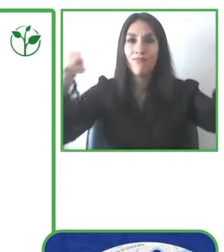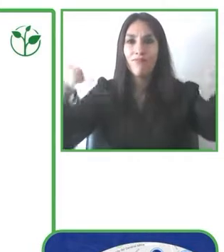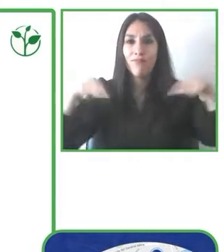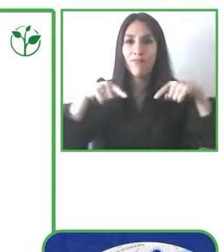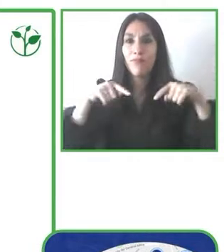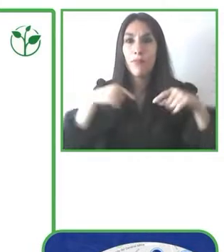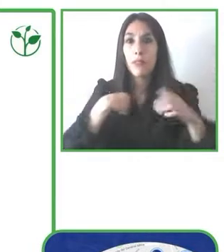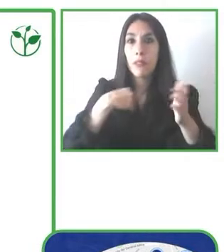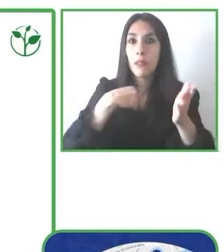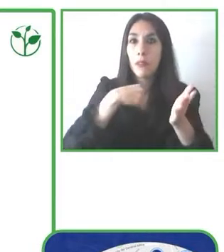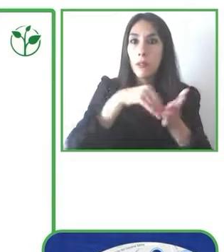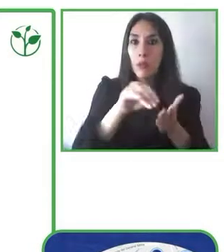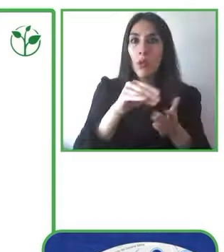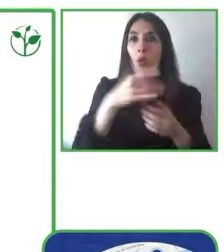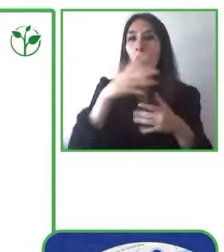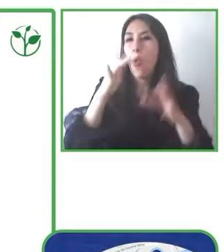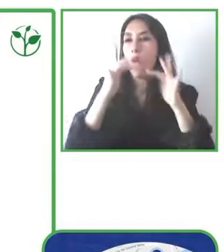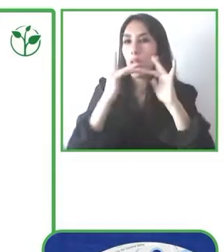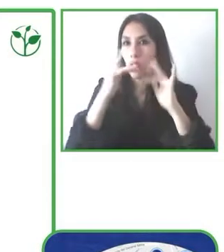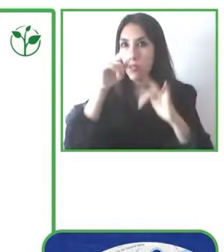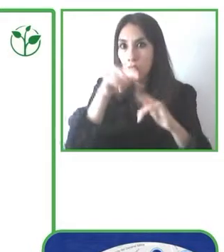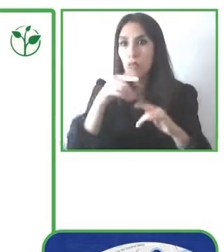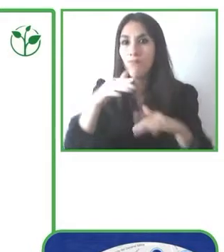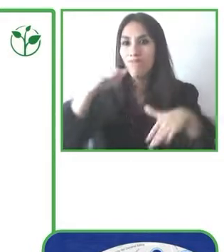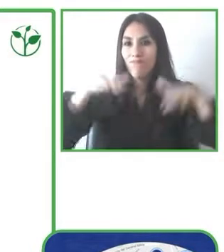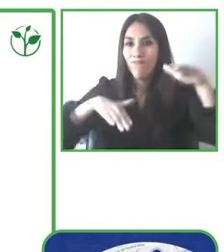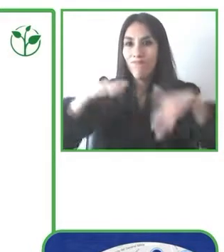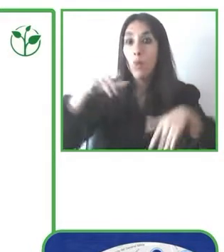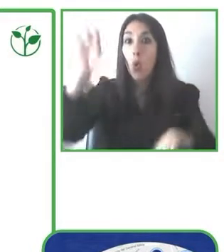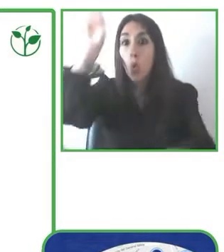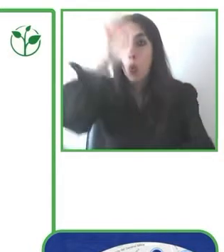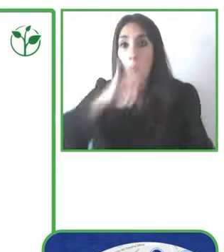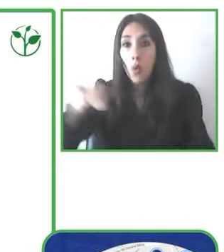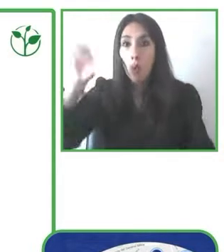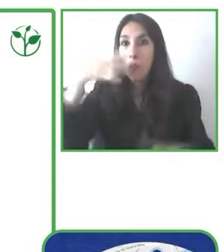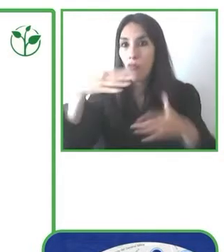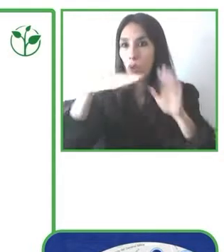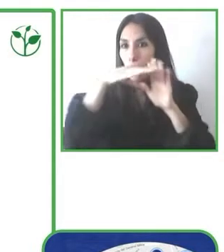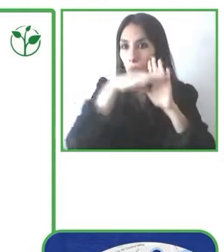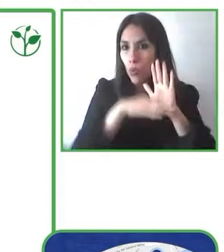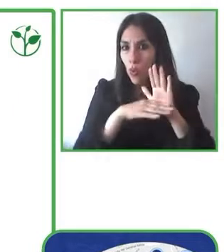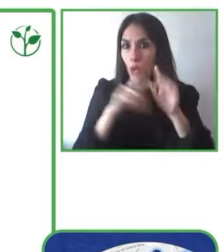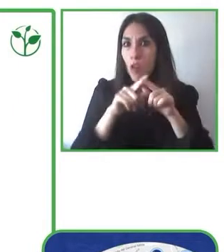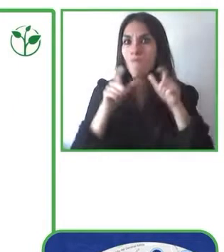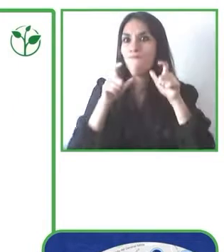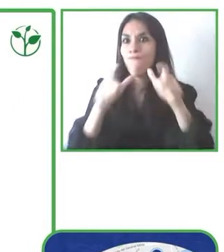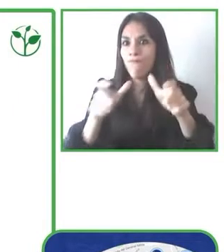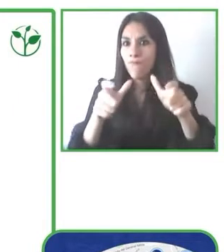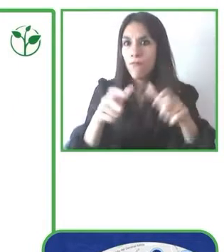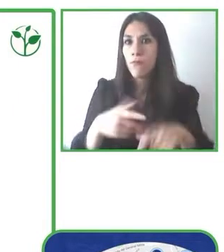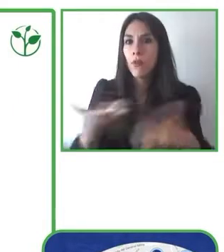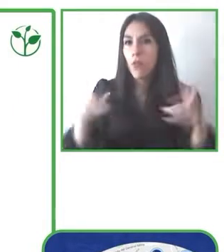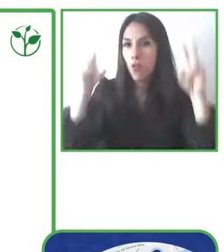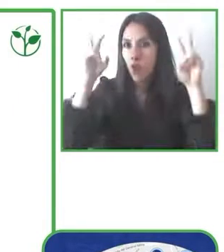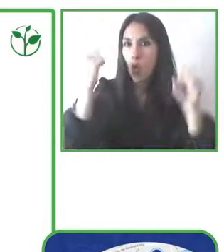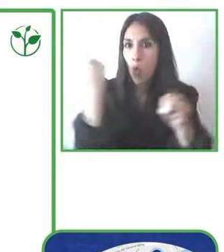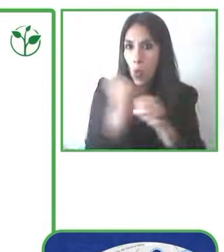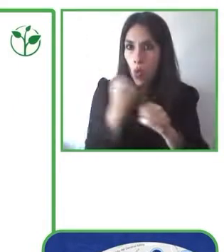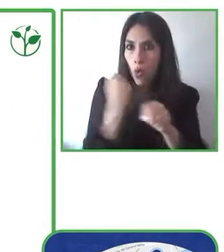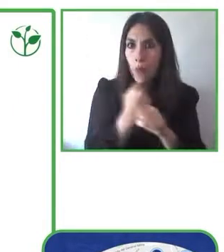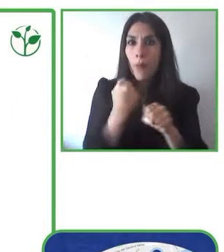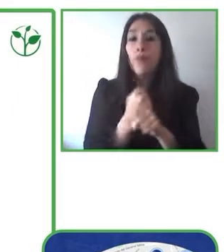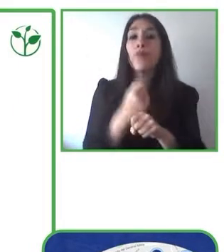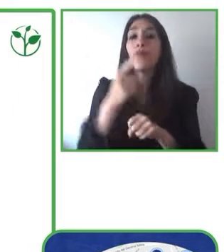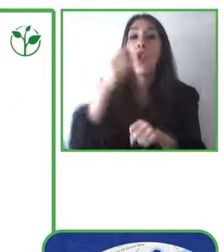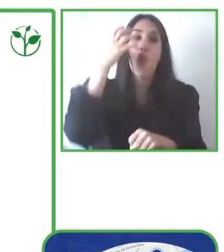se regula a través de ordenanzas municipales que cada ayuntamiento, la gestión de la movilidad,